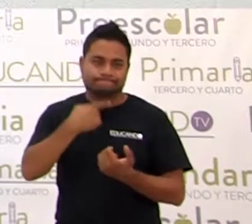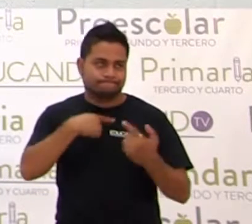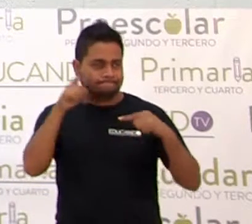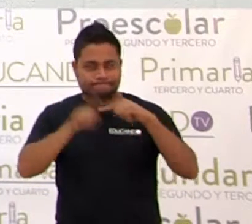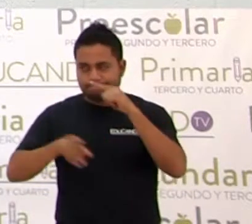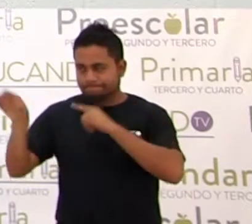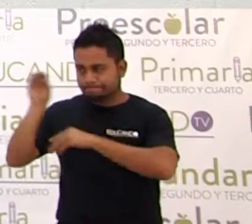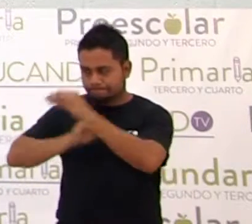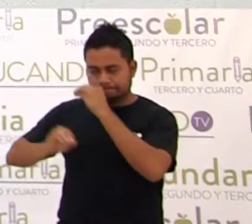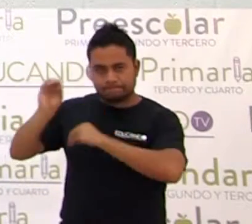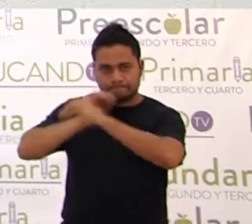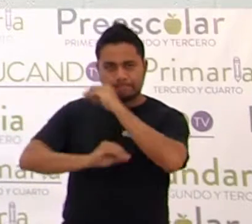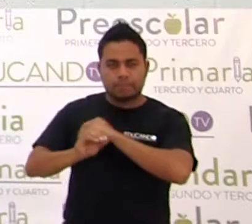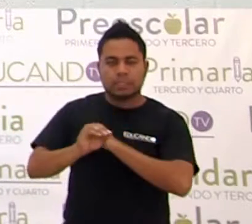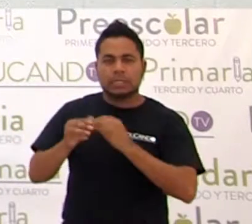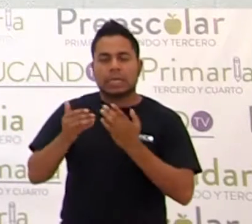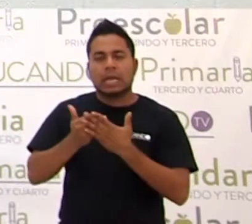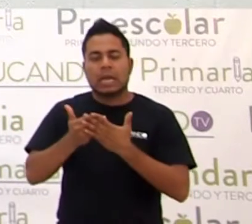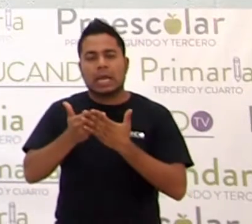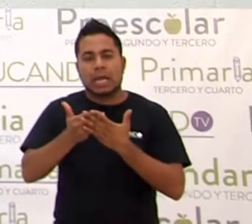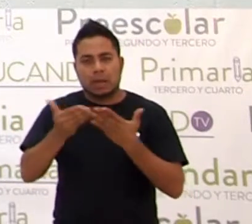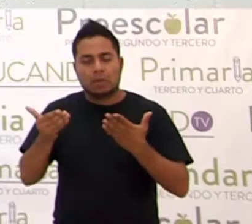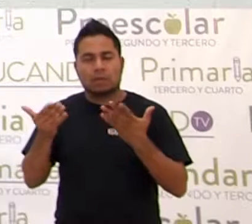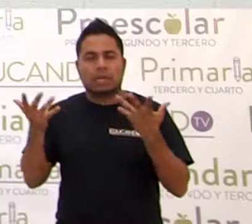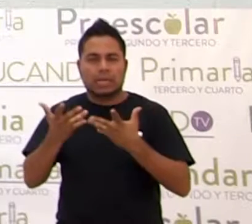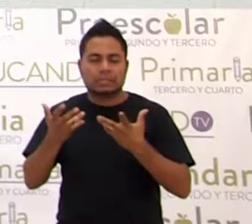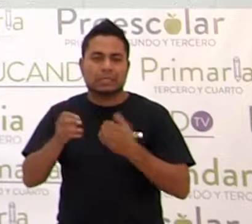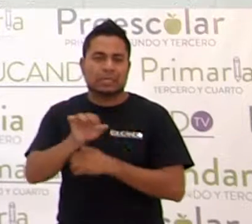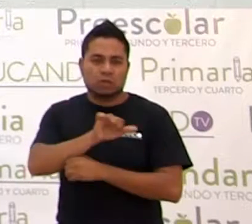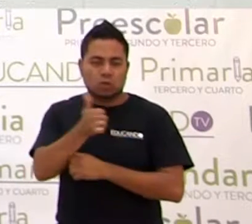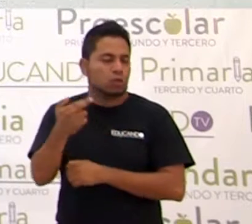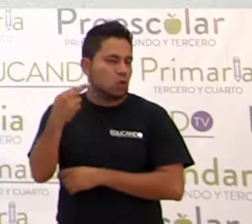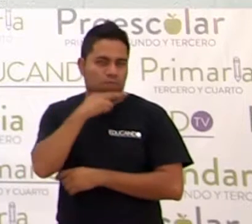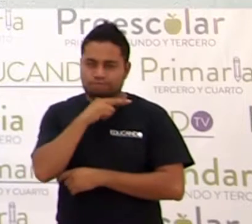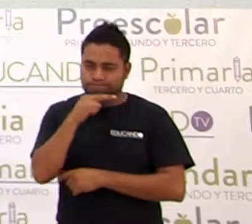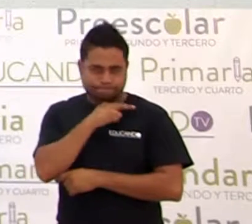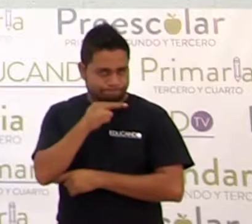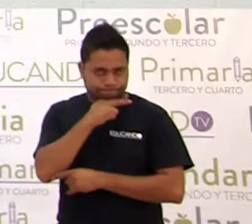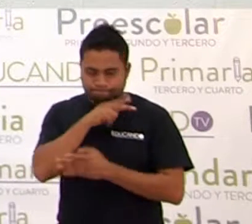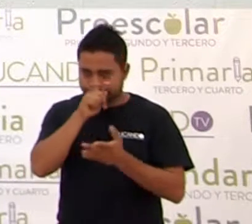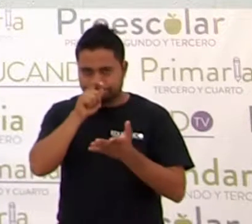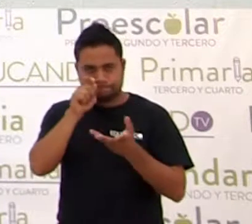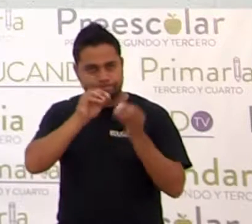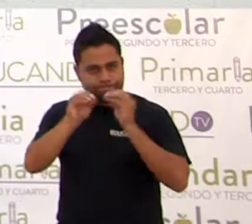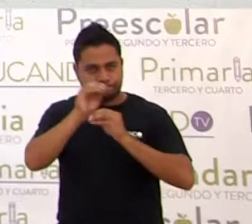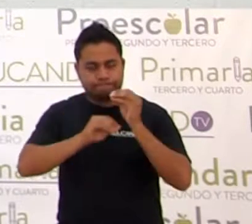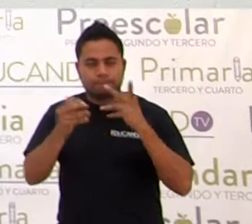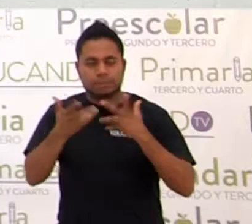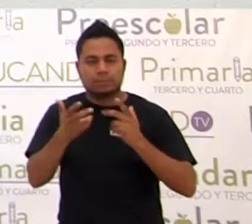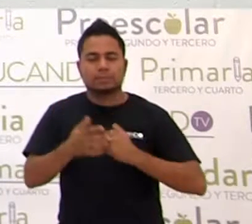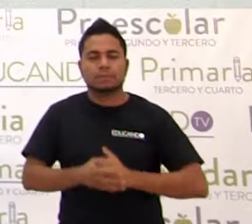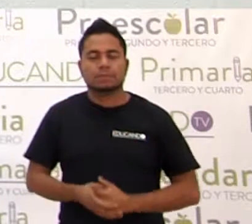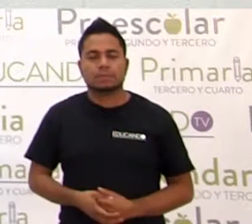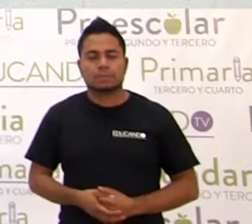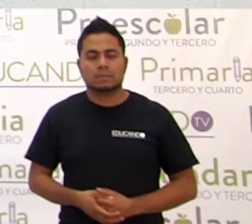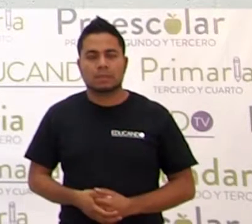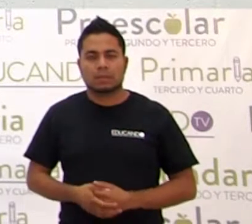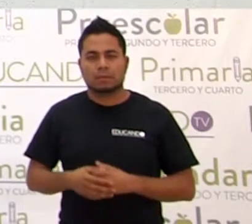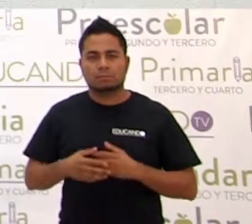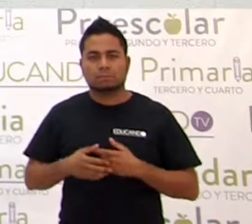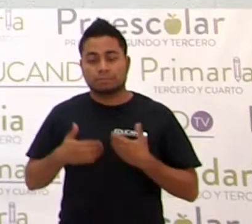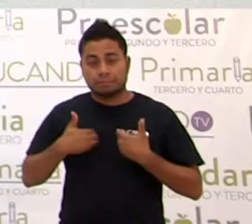que vamos a hacer otro de manera rápida, ¿sí? Espero que estén